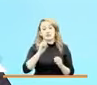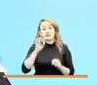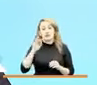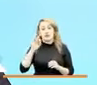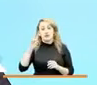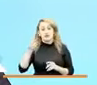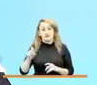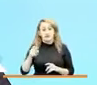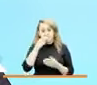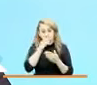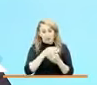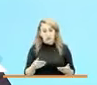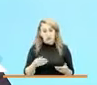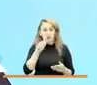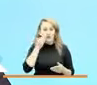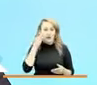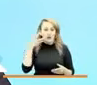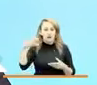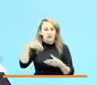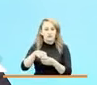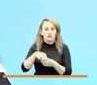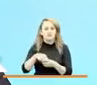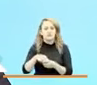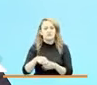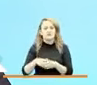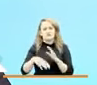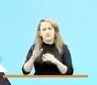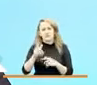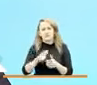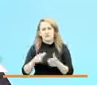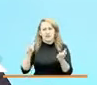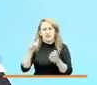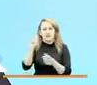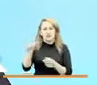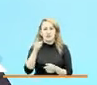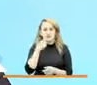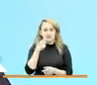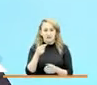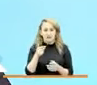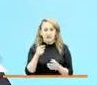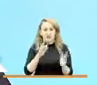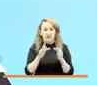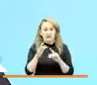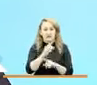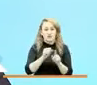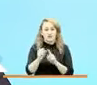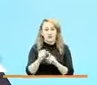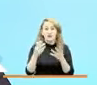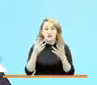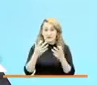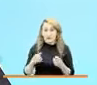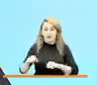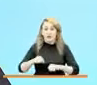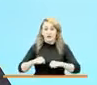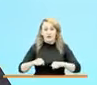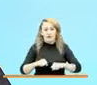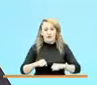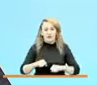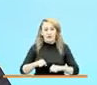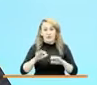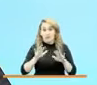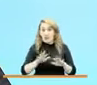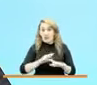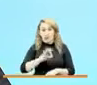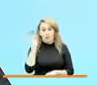encontrar un hogar. Y aquí mucha gente ha seguido diciendo o viene diciendo en redes sociales quiero que el programa se active. El programa nunca paró.